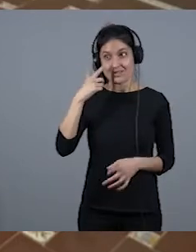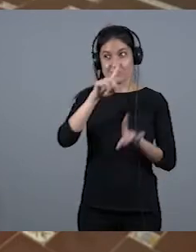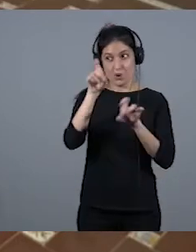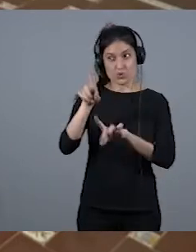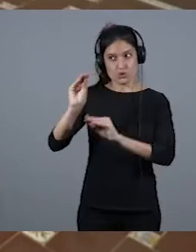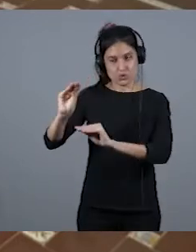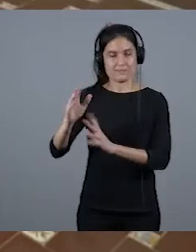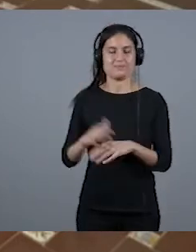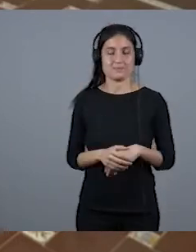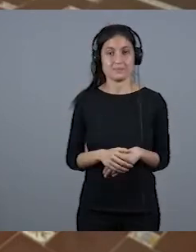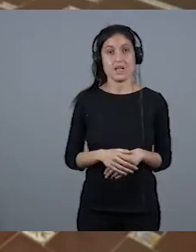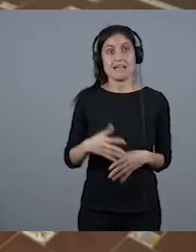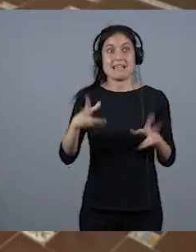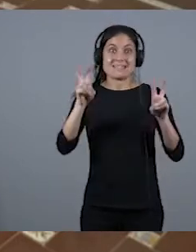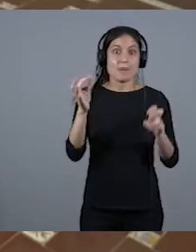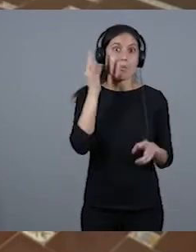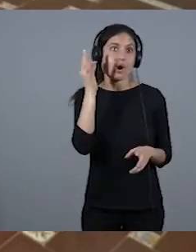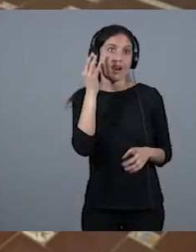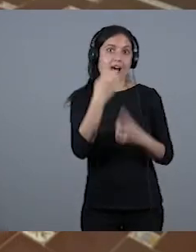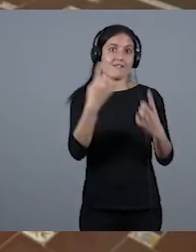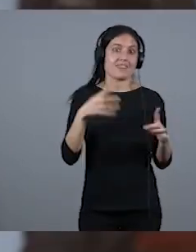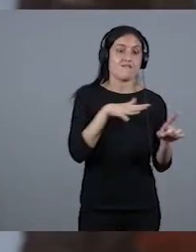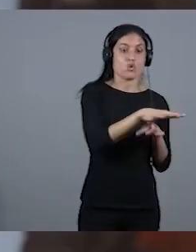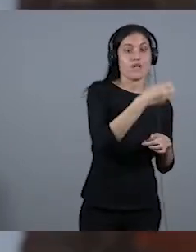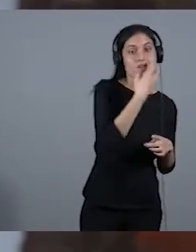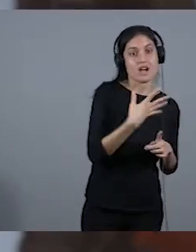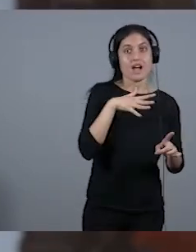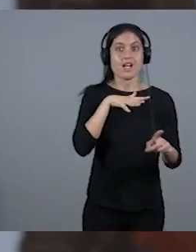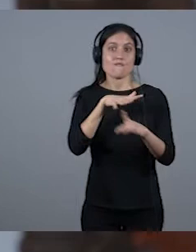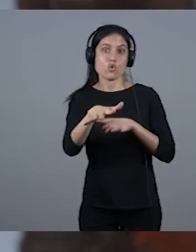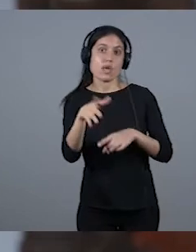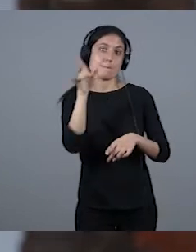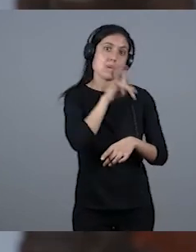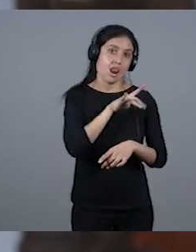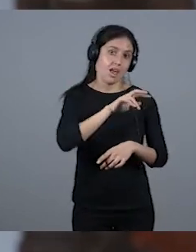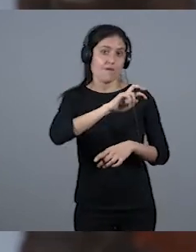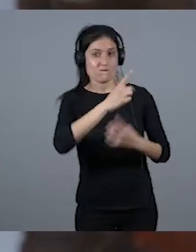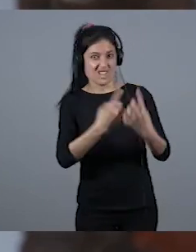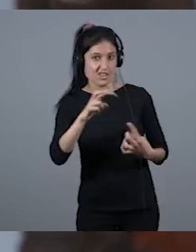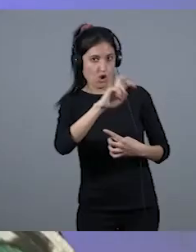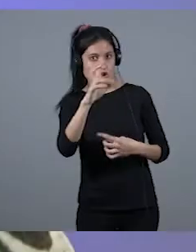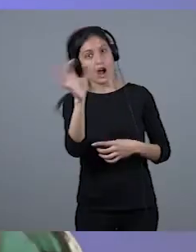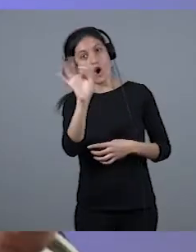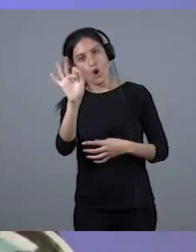en unas cosas bien, en otras cosas regular, en otras cosas mal. Y siempre, y con esto te termino, tenemos que tener ayuda